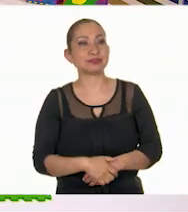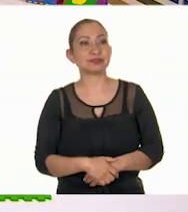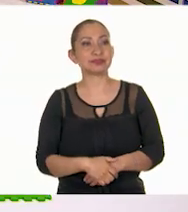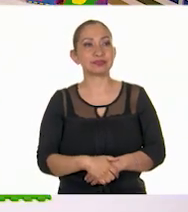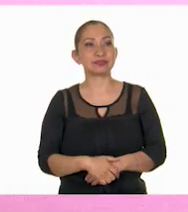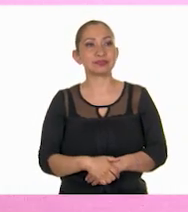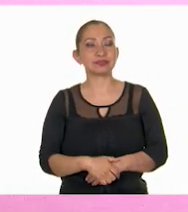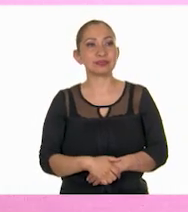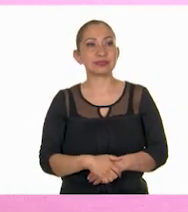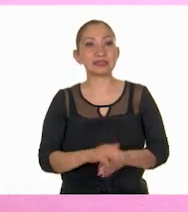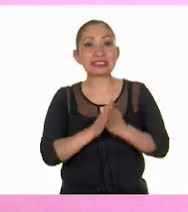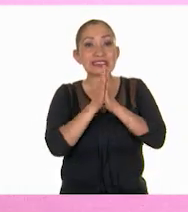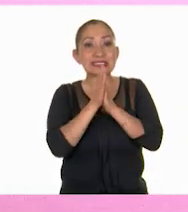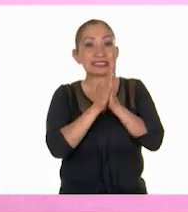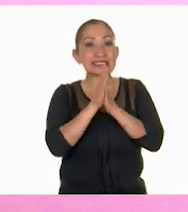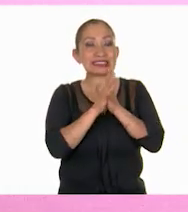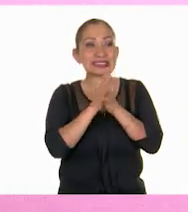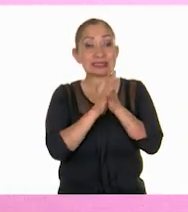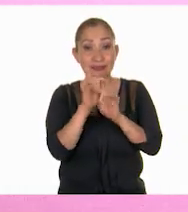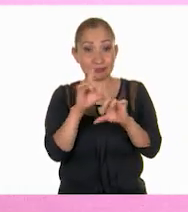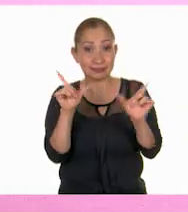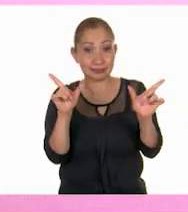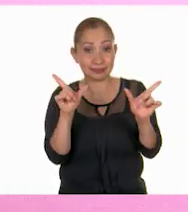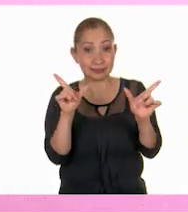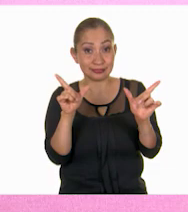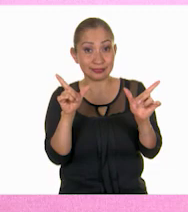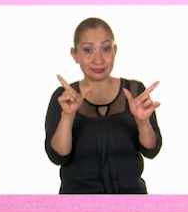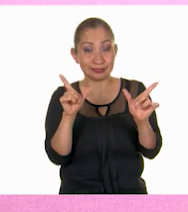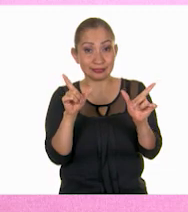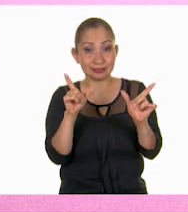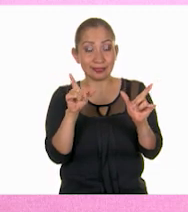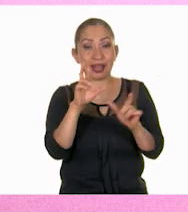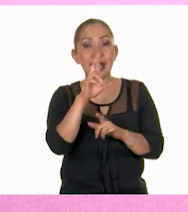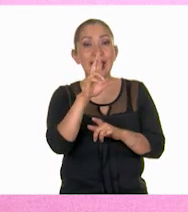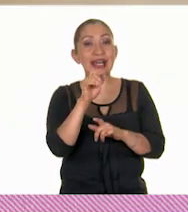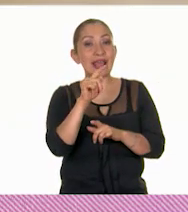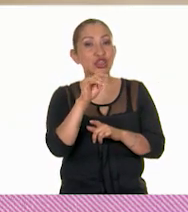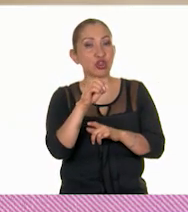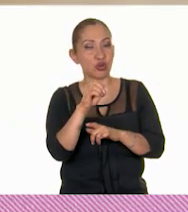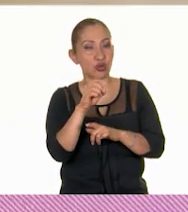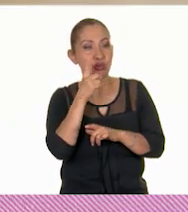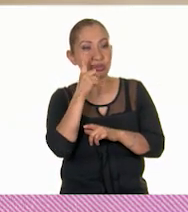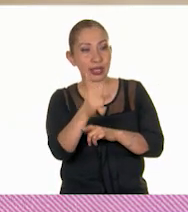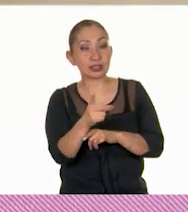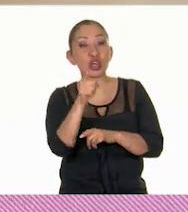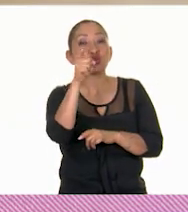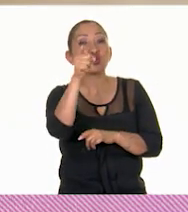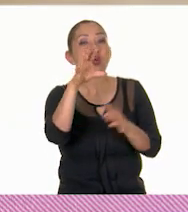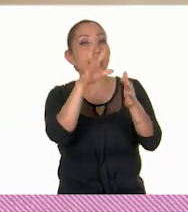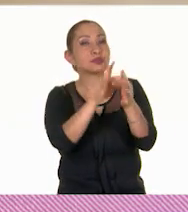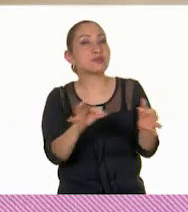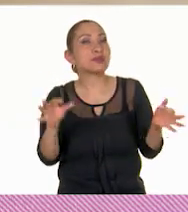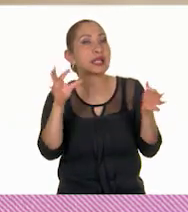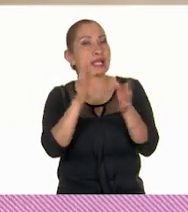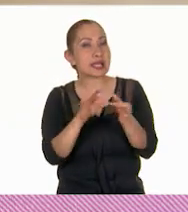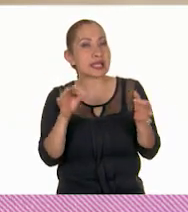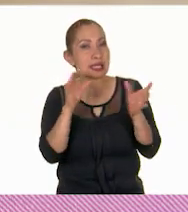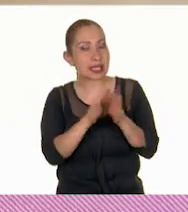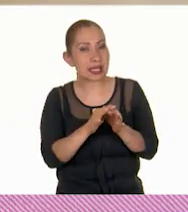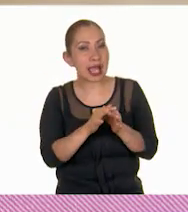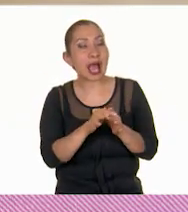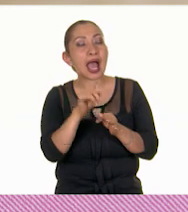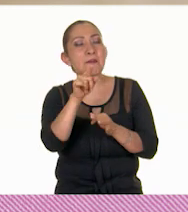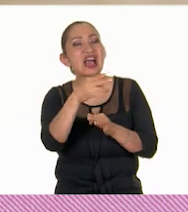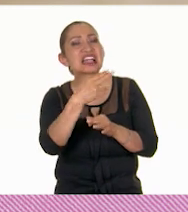¡Tuki, tuqui, tuqui! ¿Están listos? El reto dice, da una explicación de la